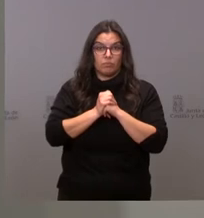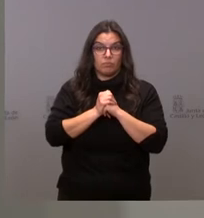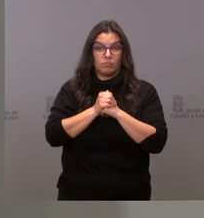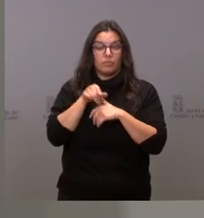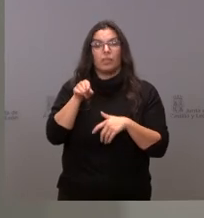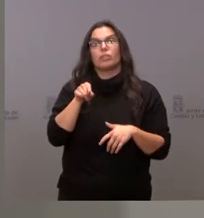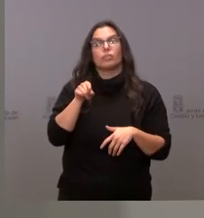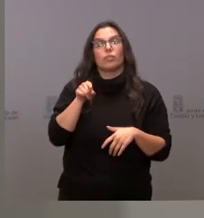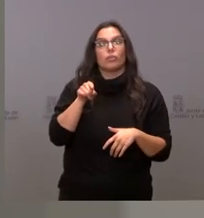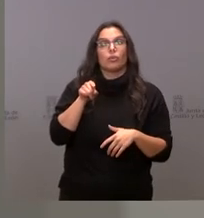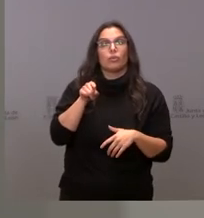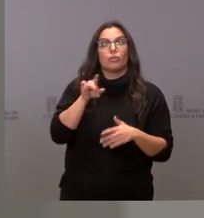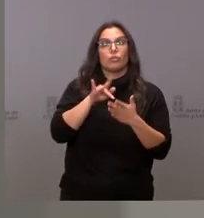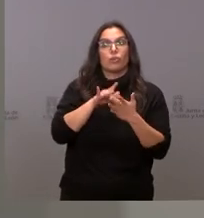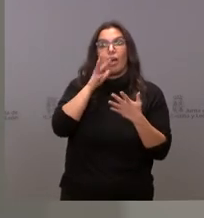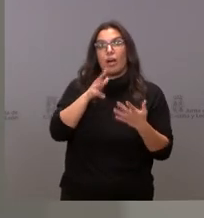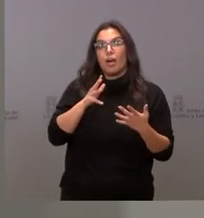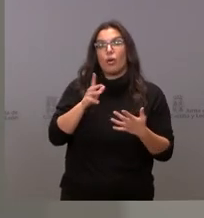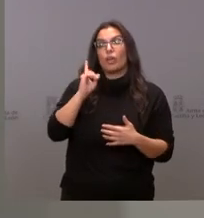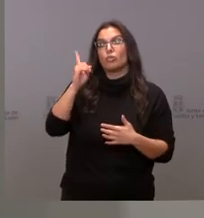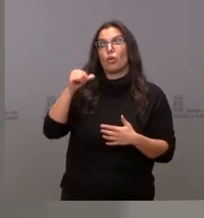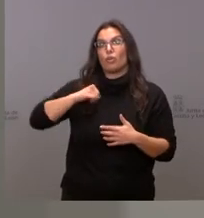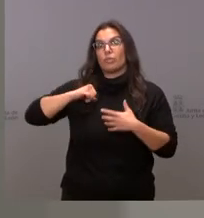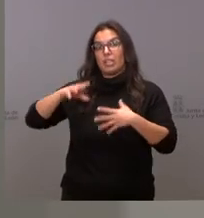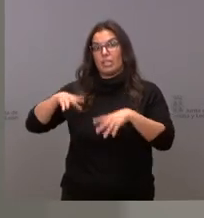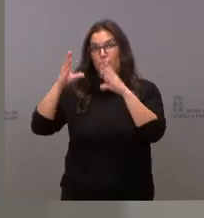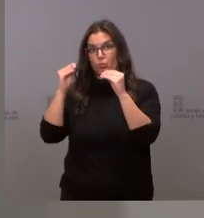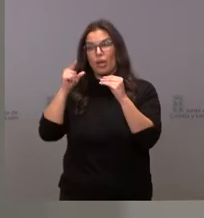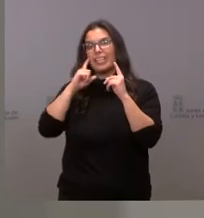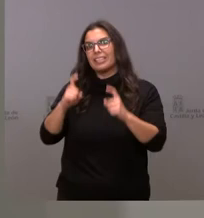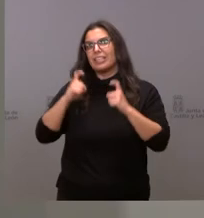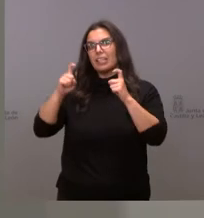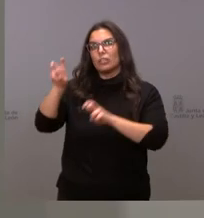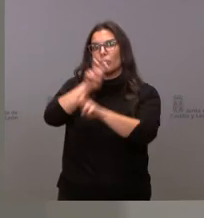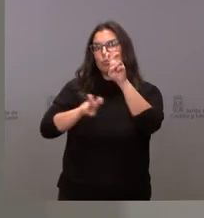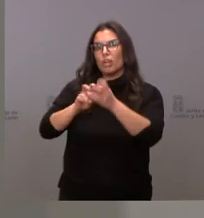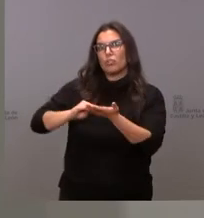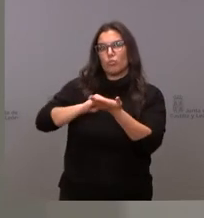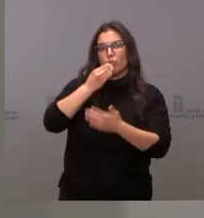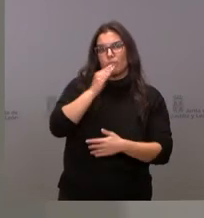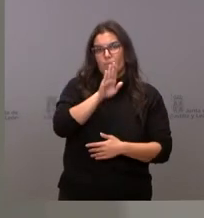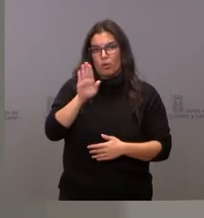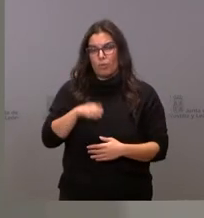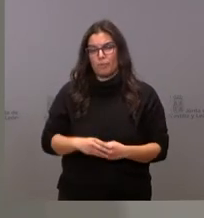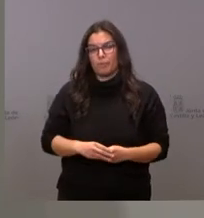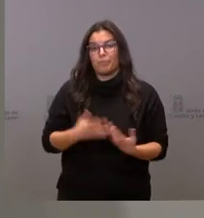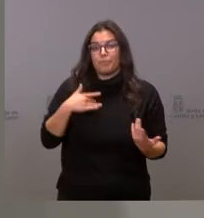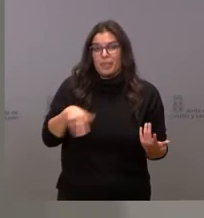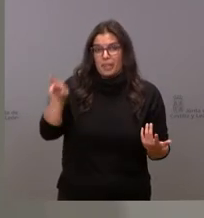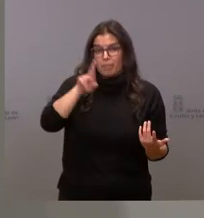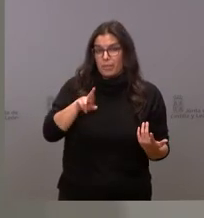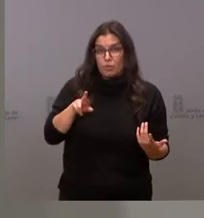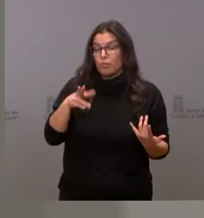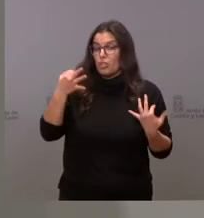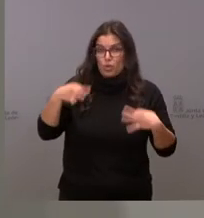ocurriendo en este momento en el hospital de Burgos donde estamos intentando buscar la mejor solución posible insisto es